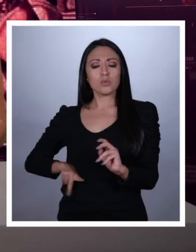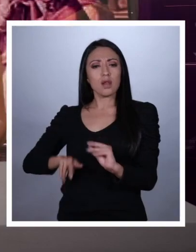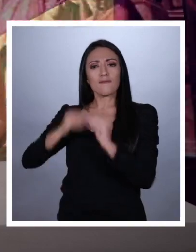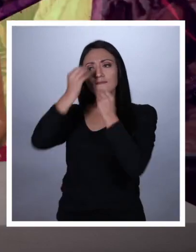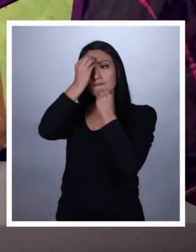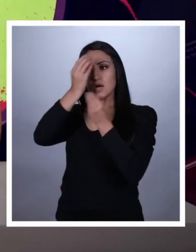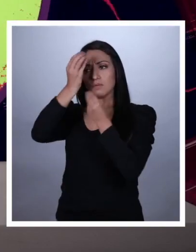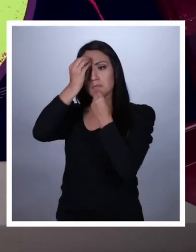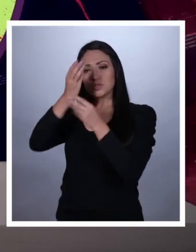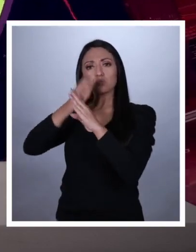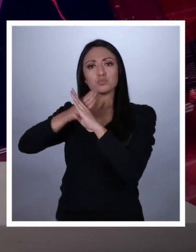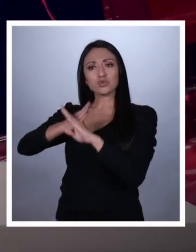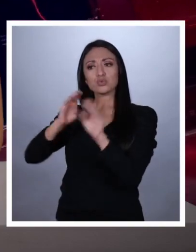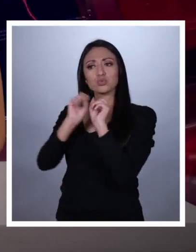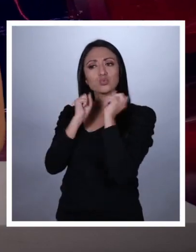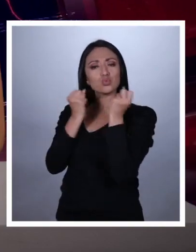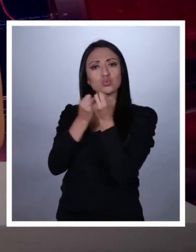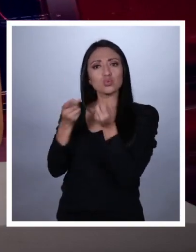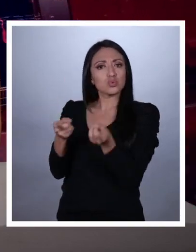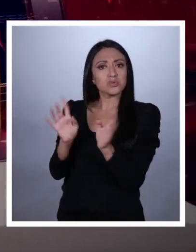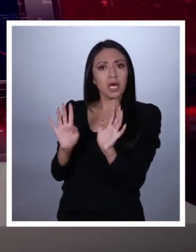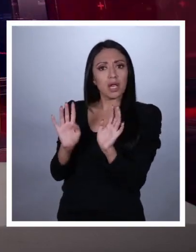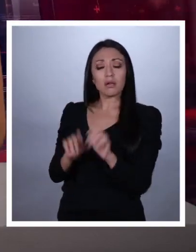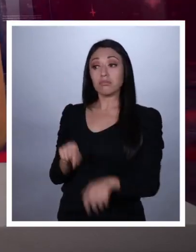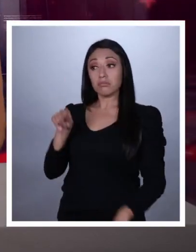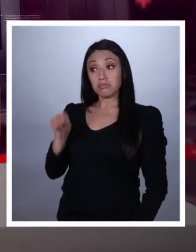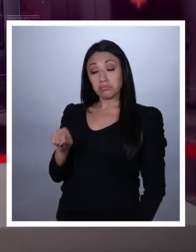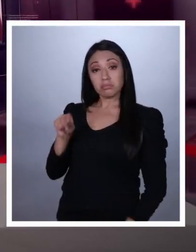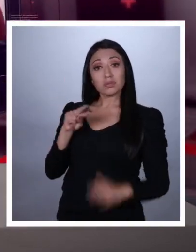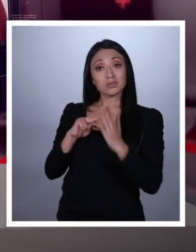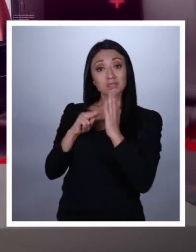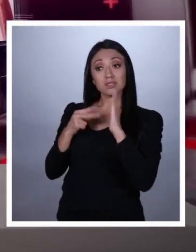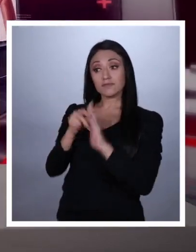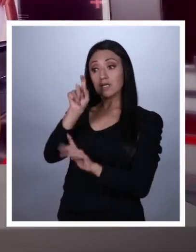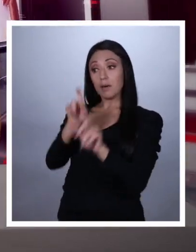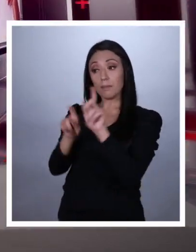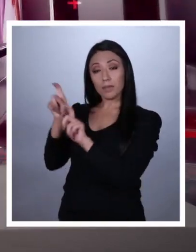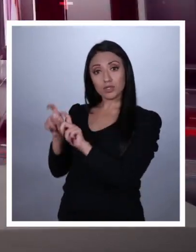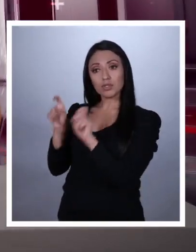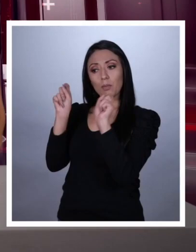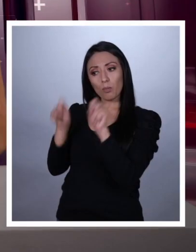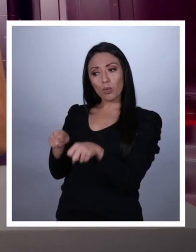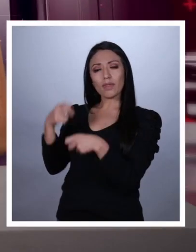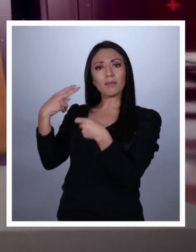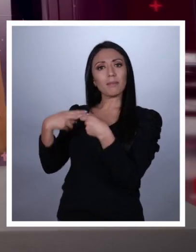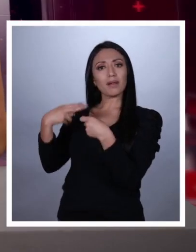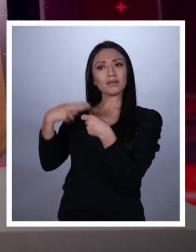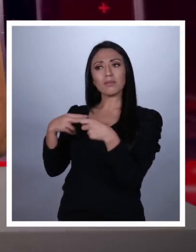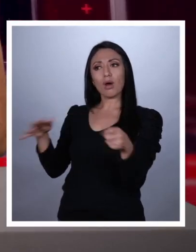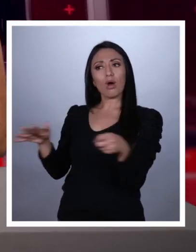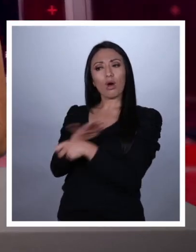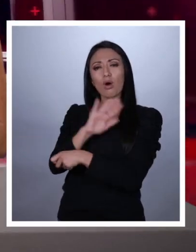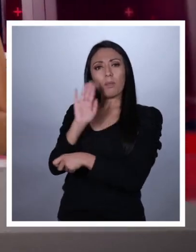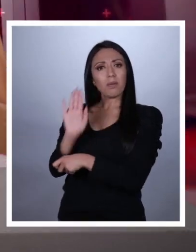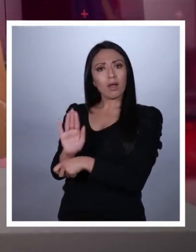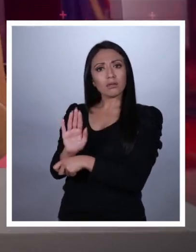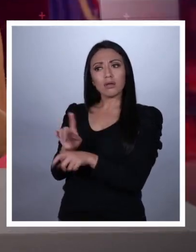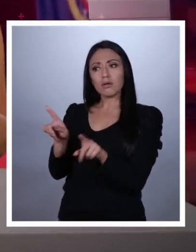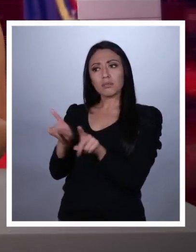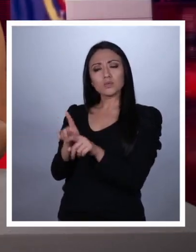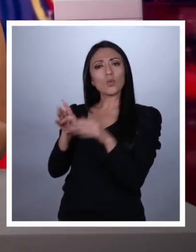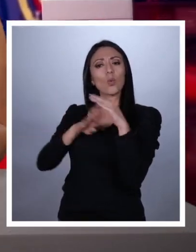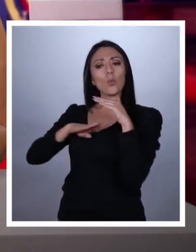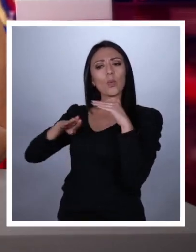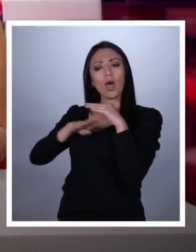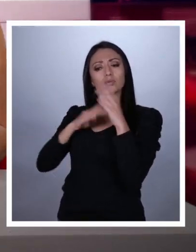información o protección social. Así, se impide que las personas tengan una participación plena dentro de un